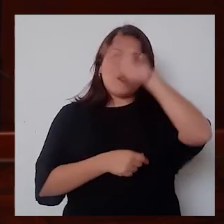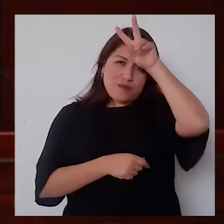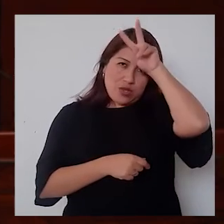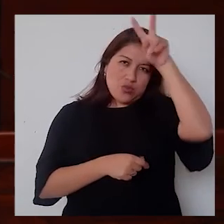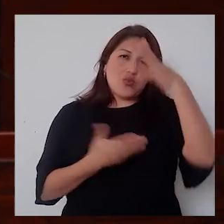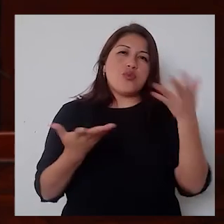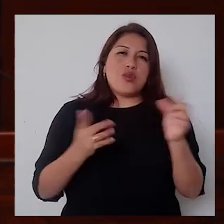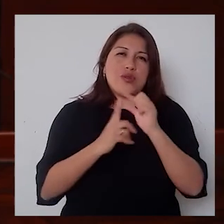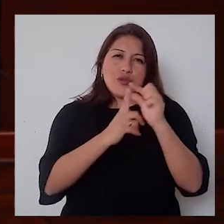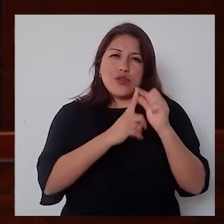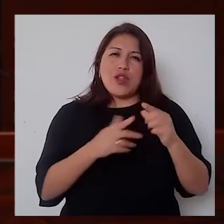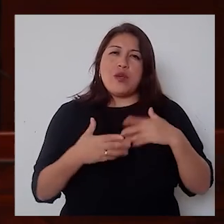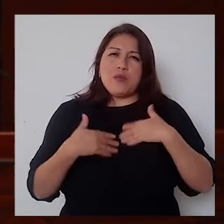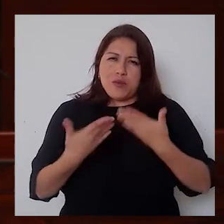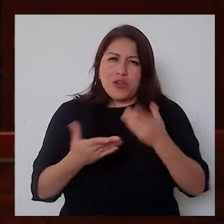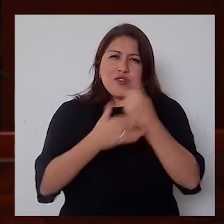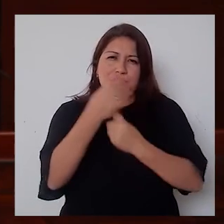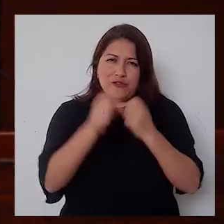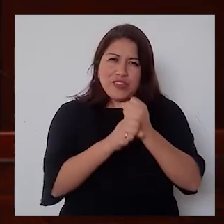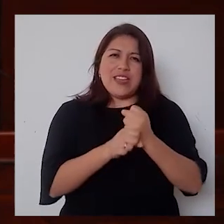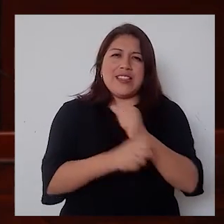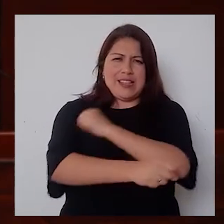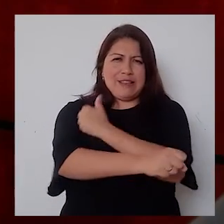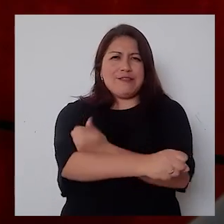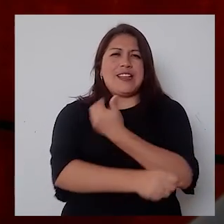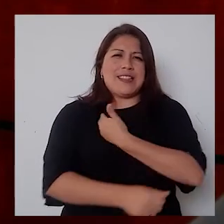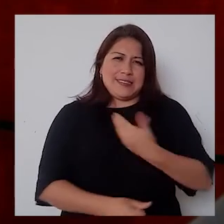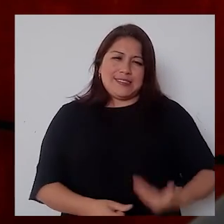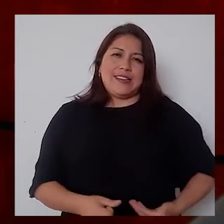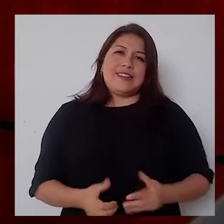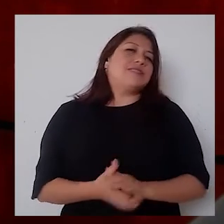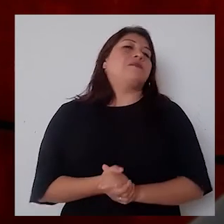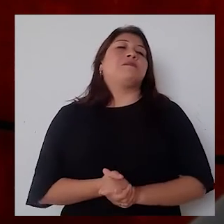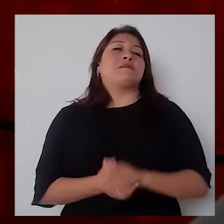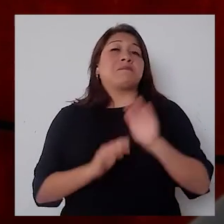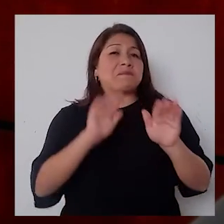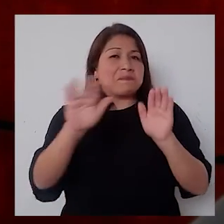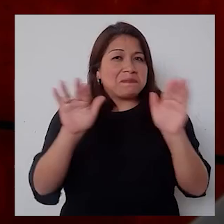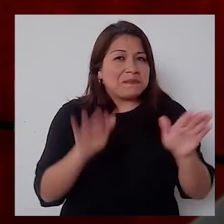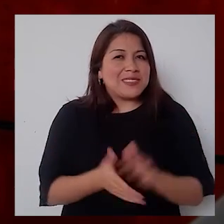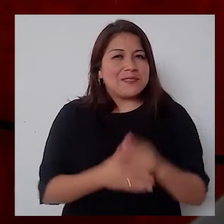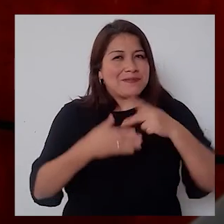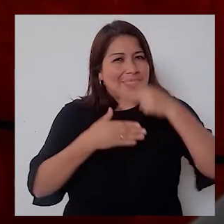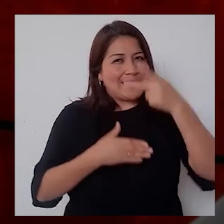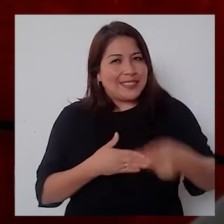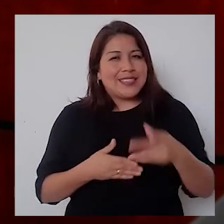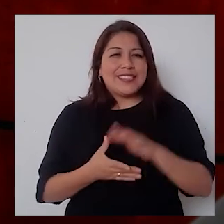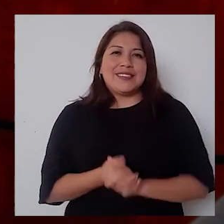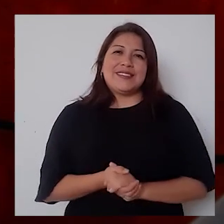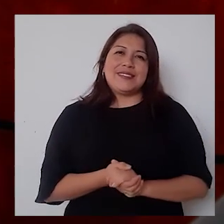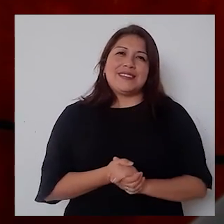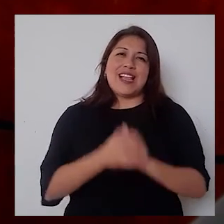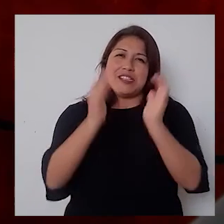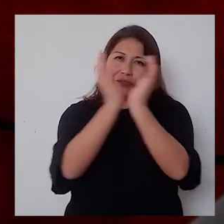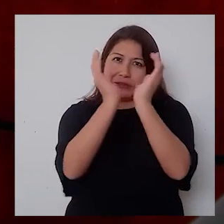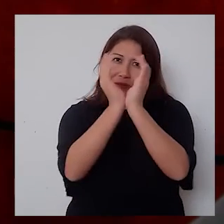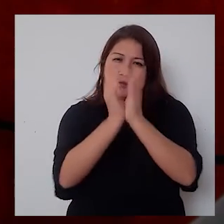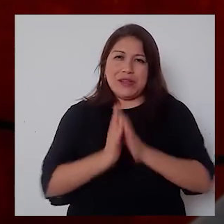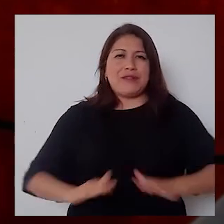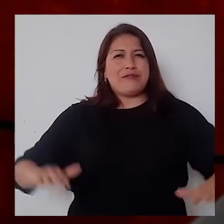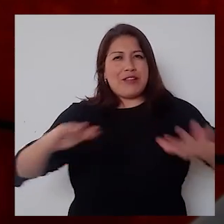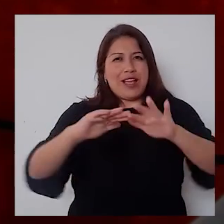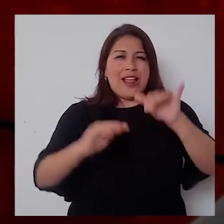confíen en las autoridades, que confíen en el Estado. Bueno, queridos vecinos de Santiago de Surco y queridos